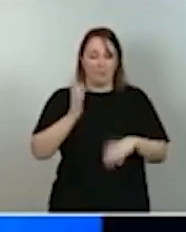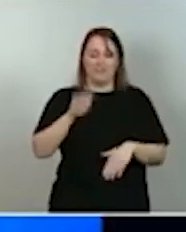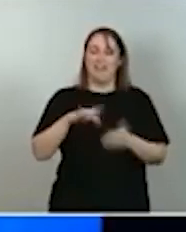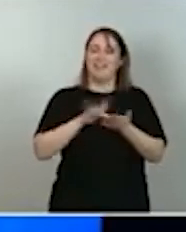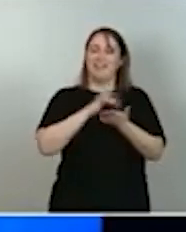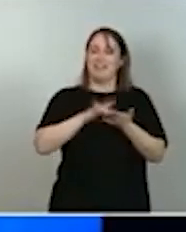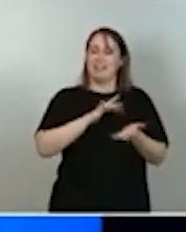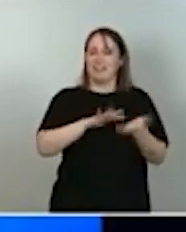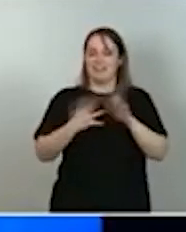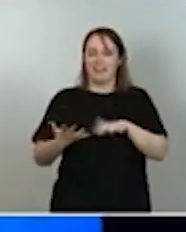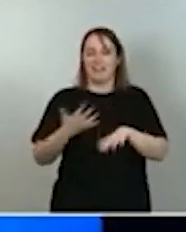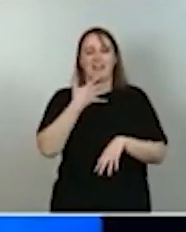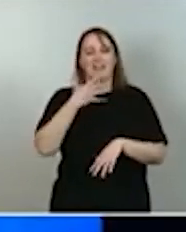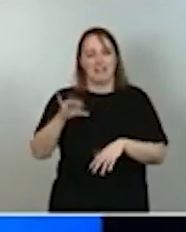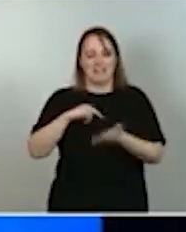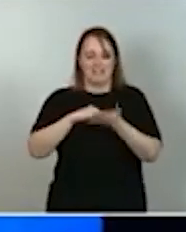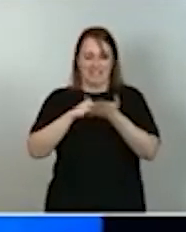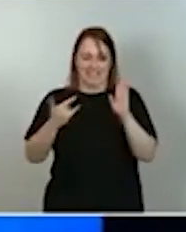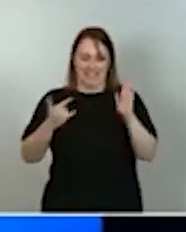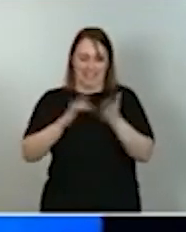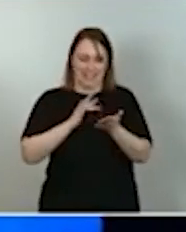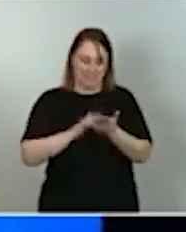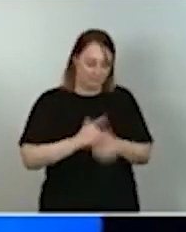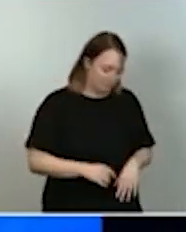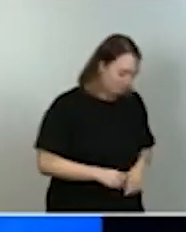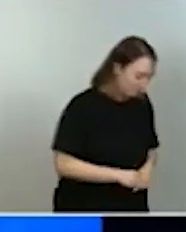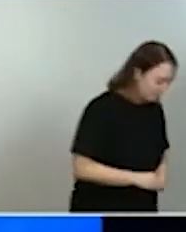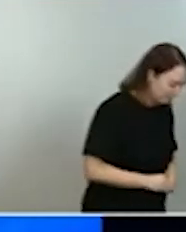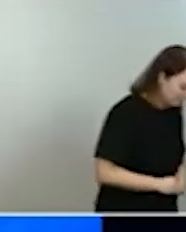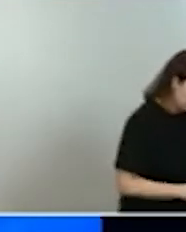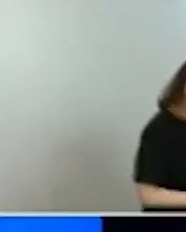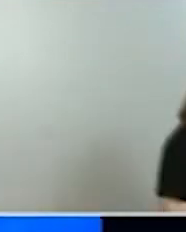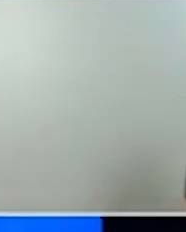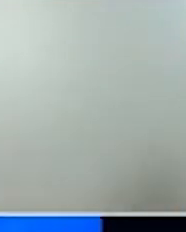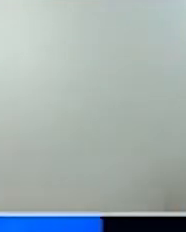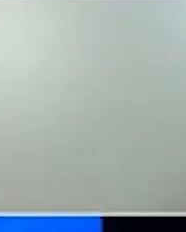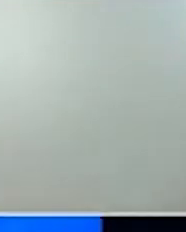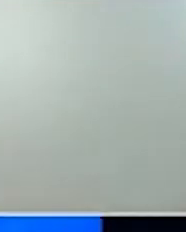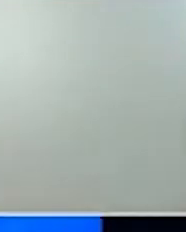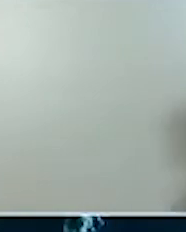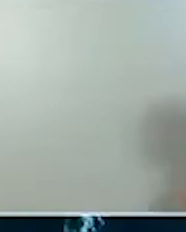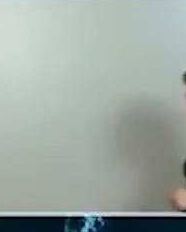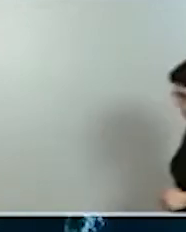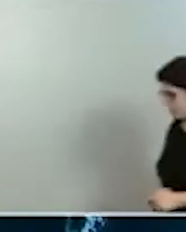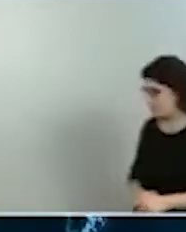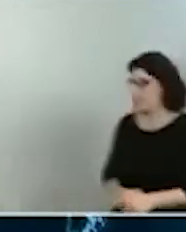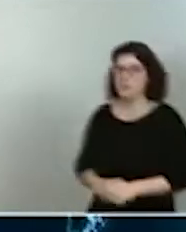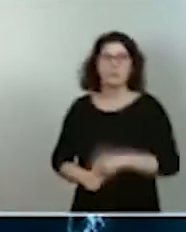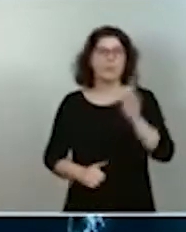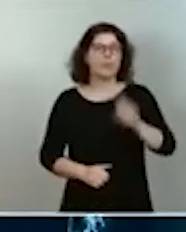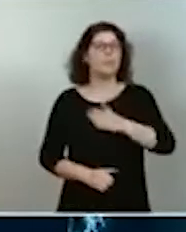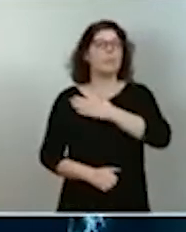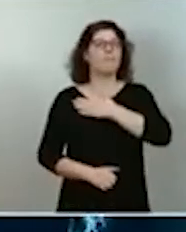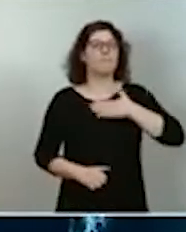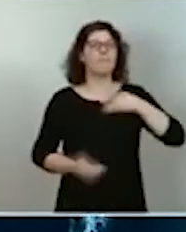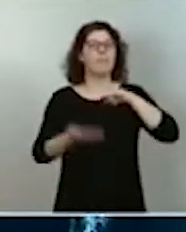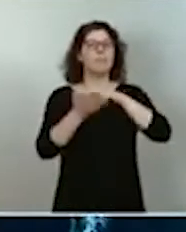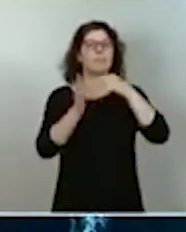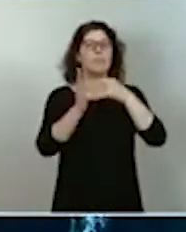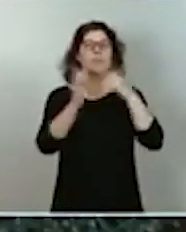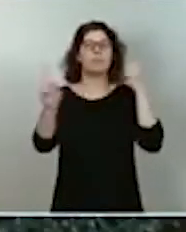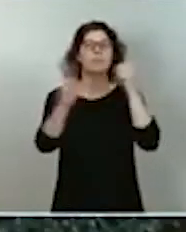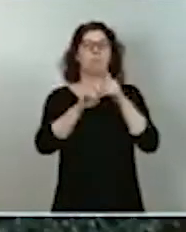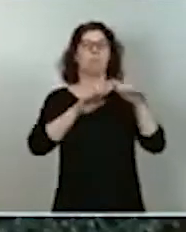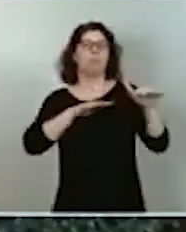habilidades digitales. Por otro lado, queremos la implementación de un plan de choque para la movilidad sostenible con el Horizonte 2023,